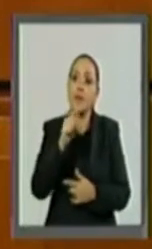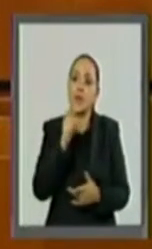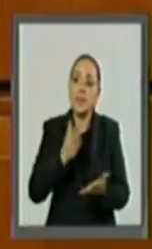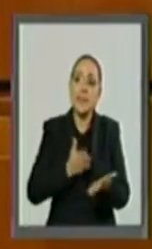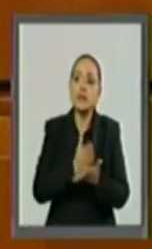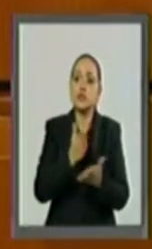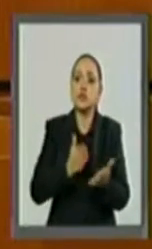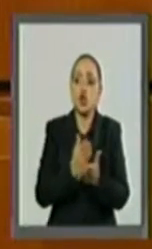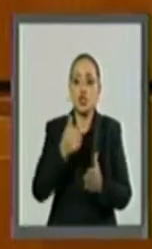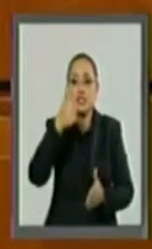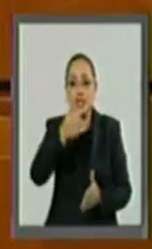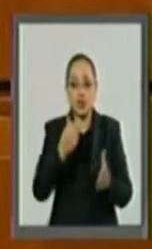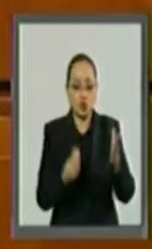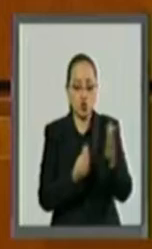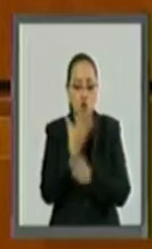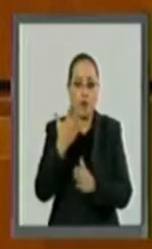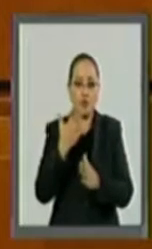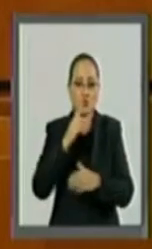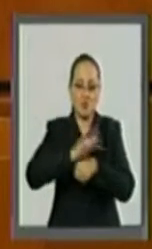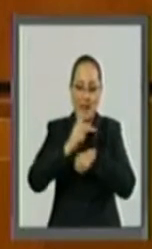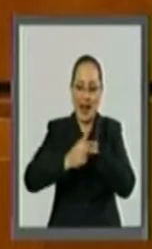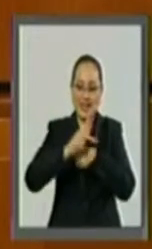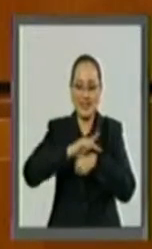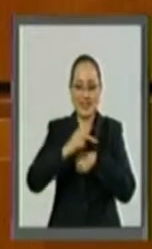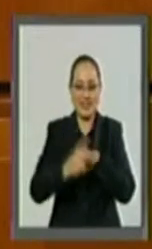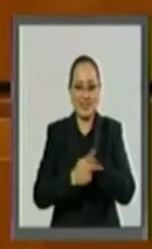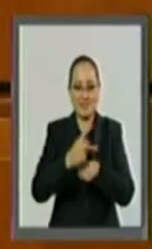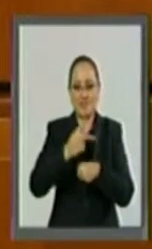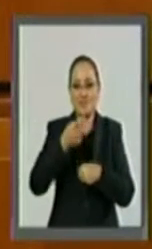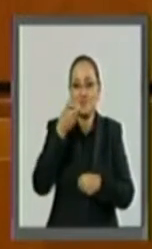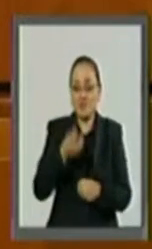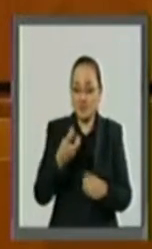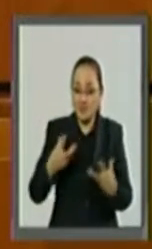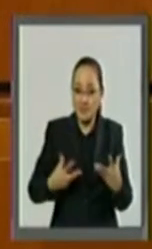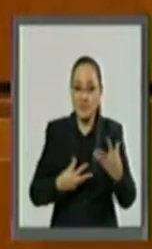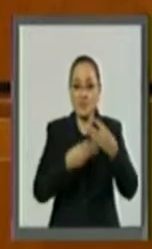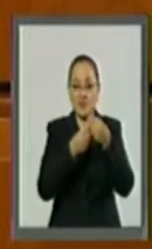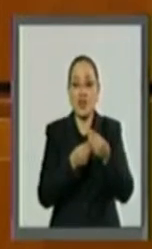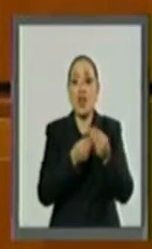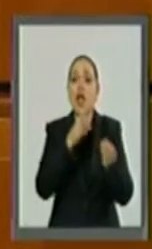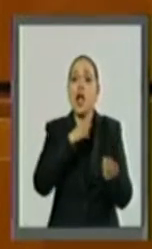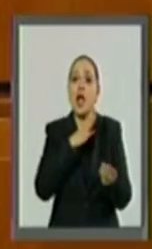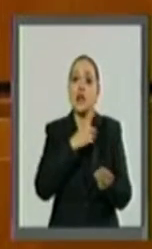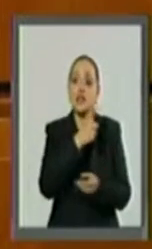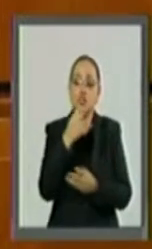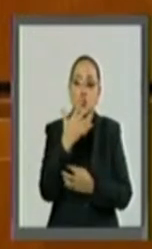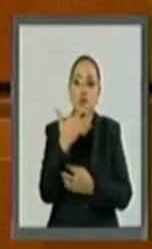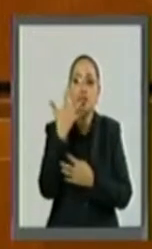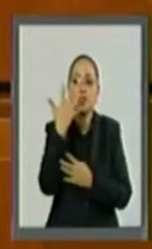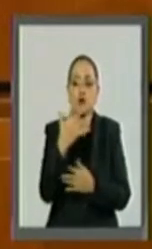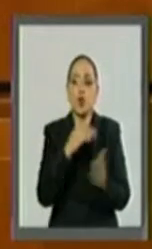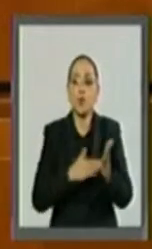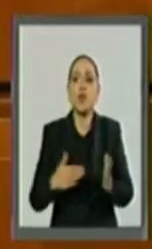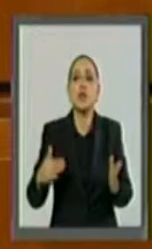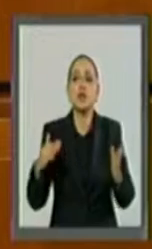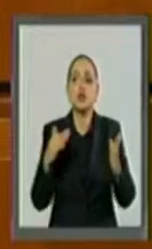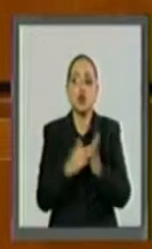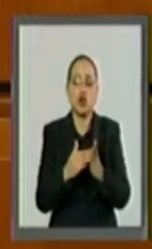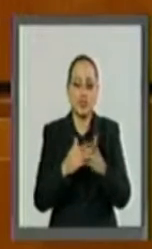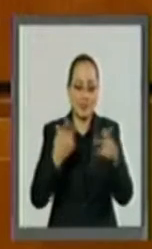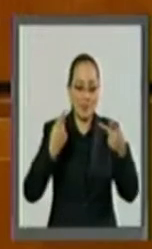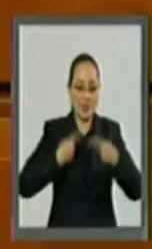nuevos mercados que en su conjunto cuentan con 155 millones de